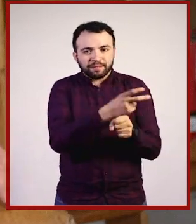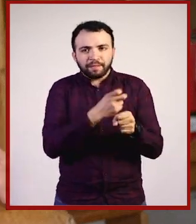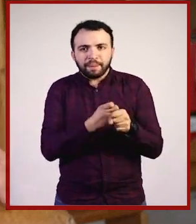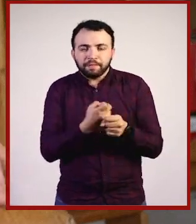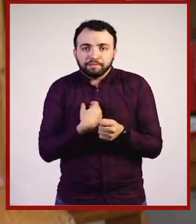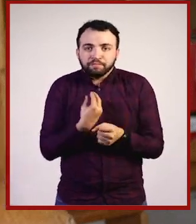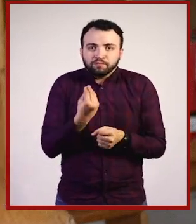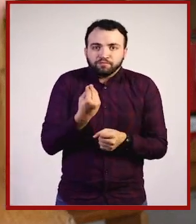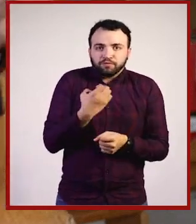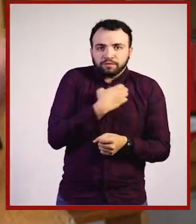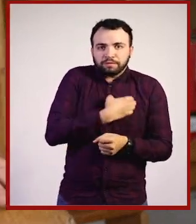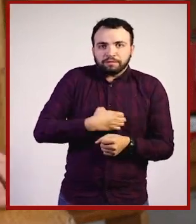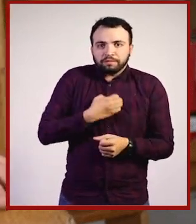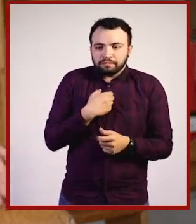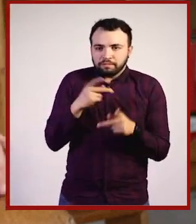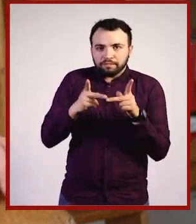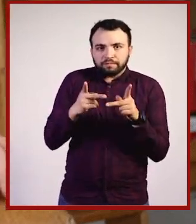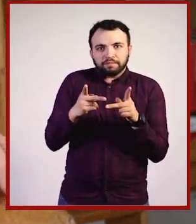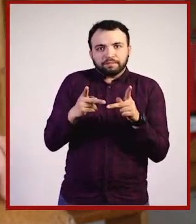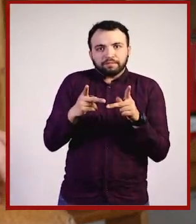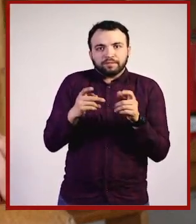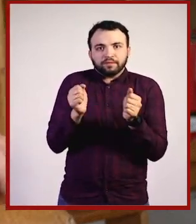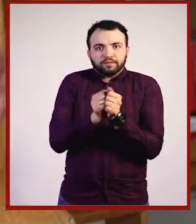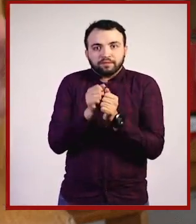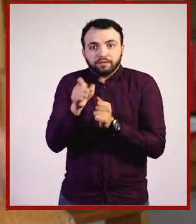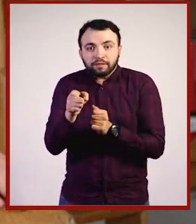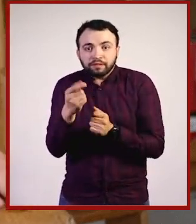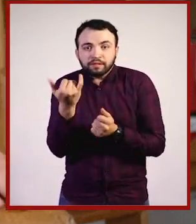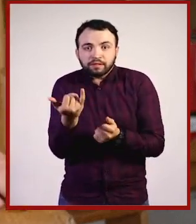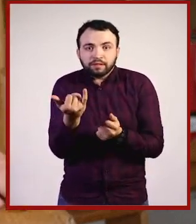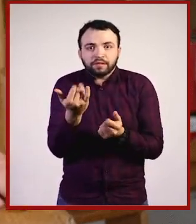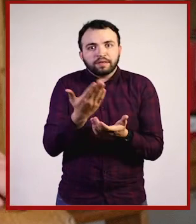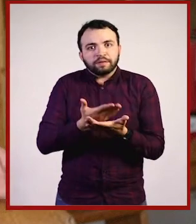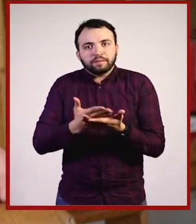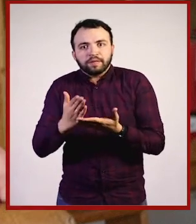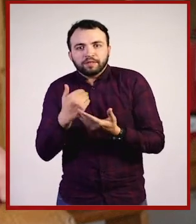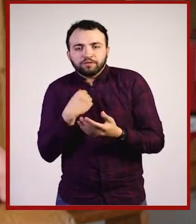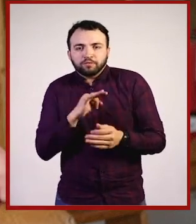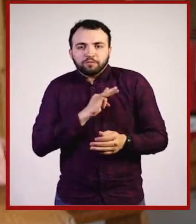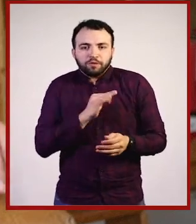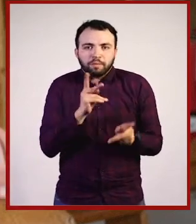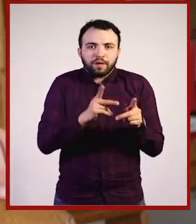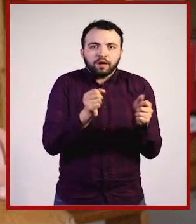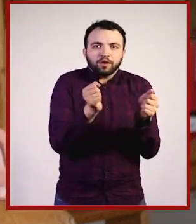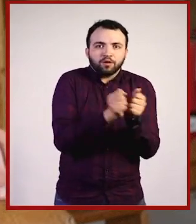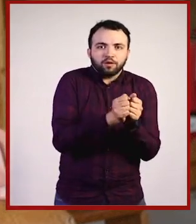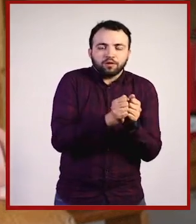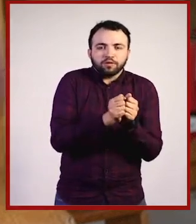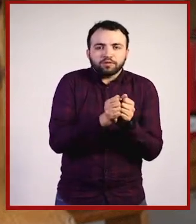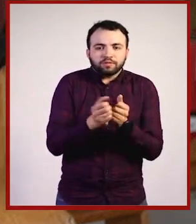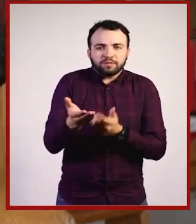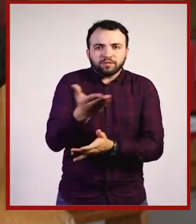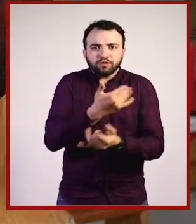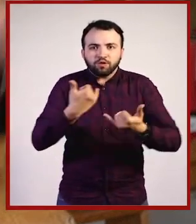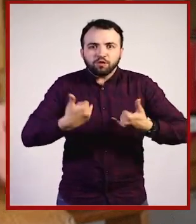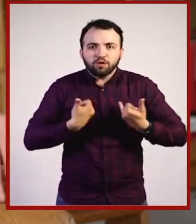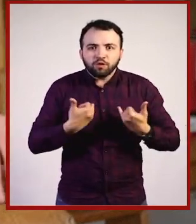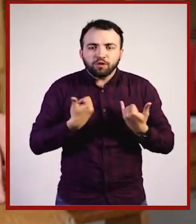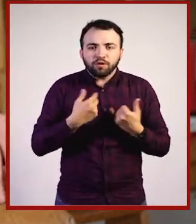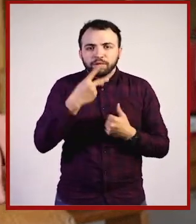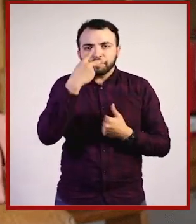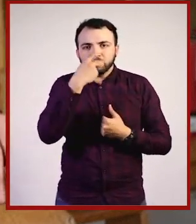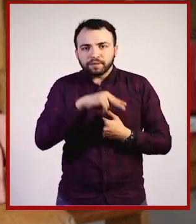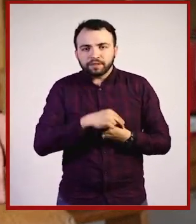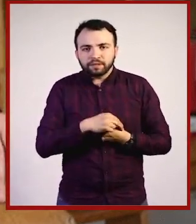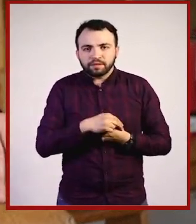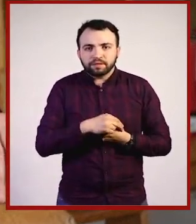contento de hablar contigo, Matías, y también a través de ti poder hablar con los alumnos de México y además de estar aquí